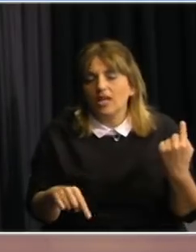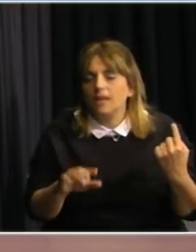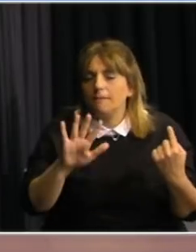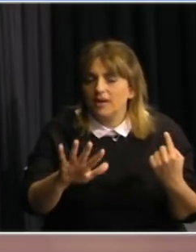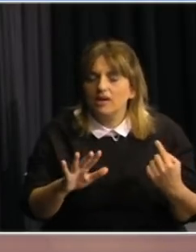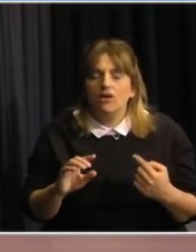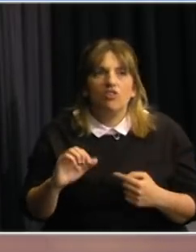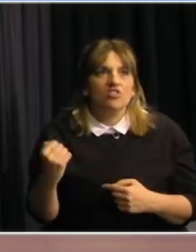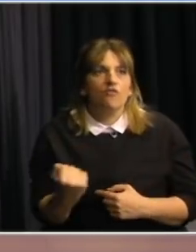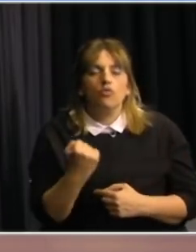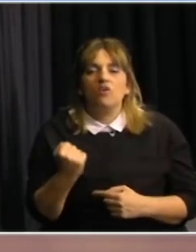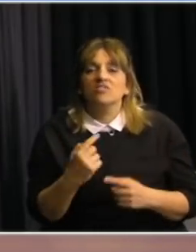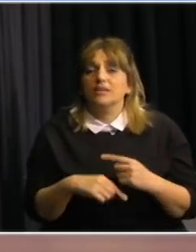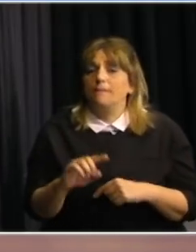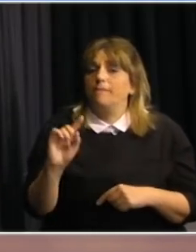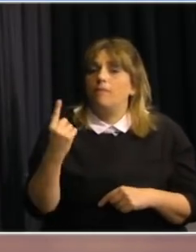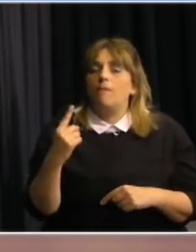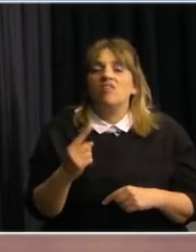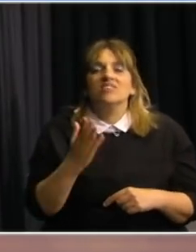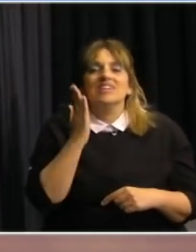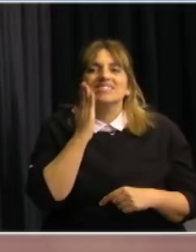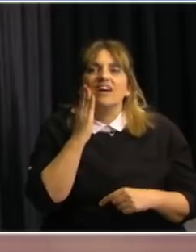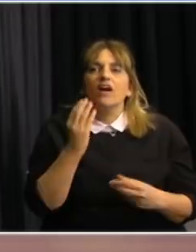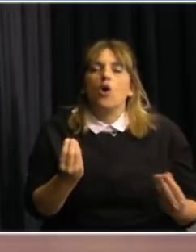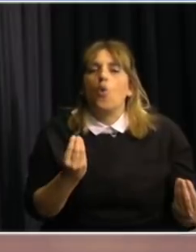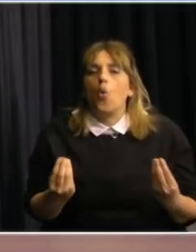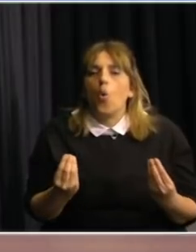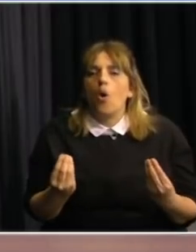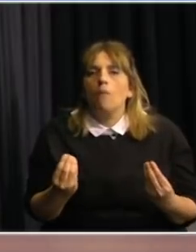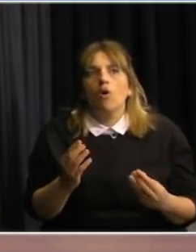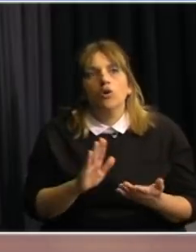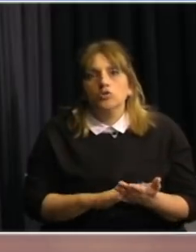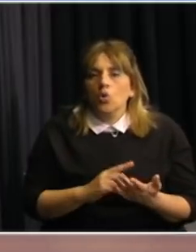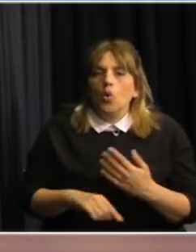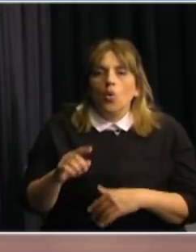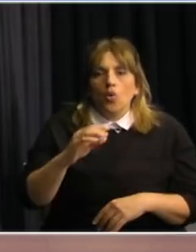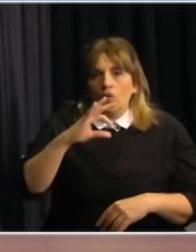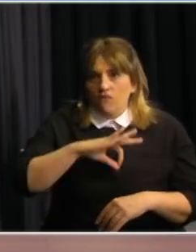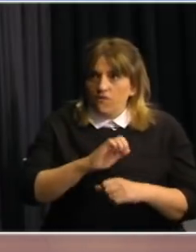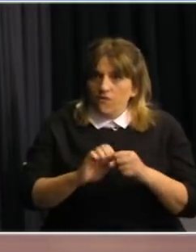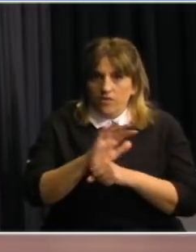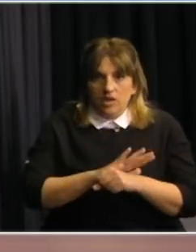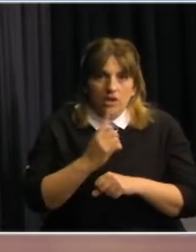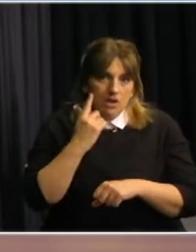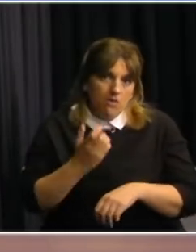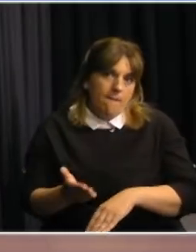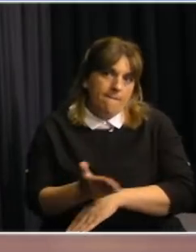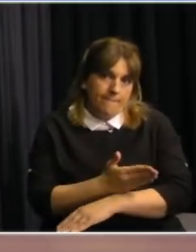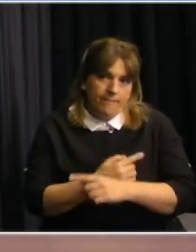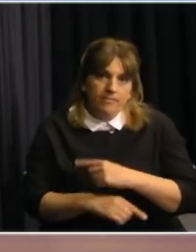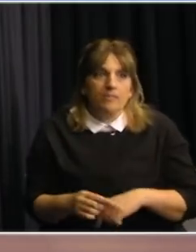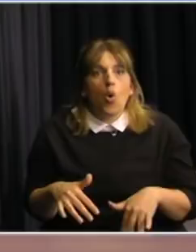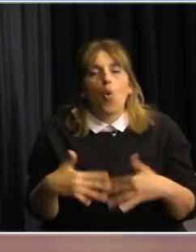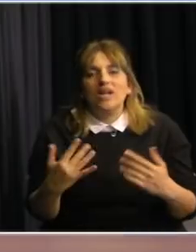absolutamente central antes que nada hay que saber cuál va a ser el nivel de circulación viral previo a